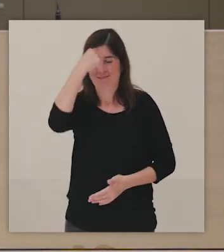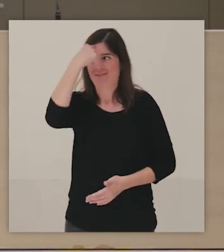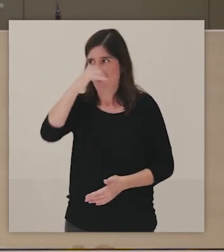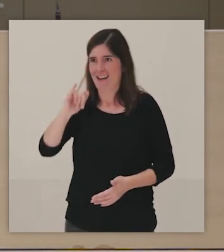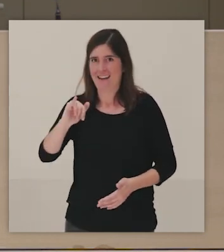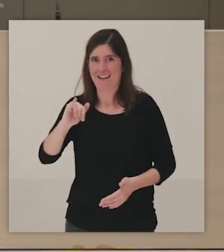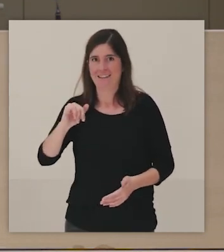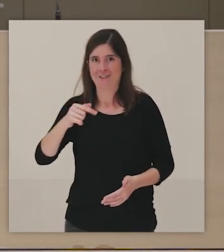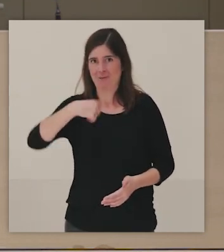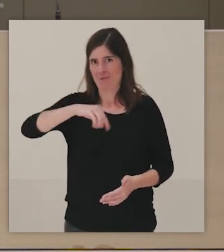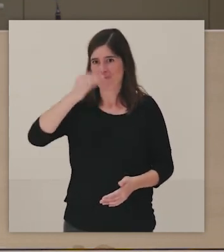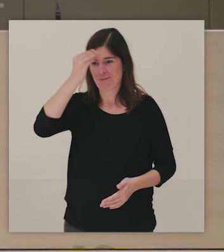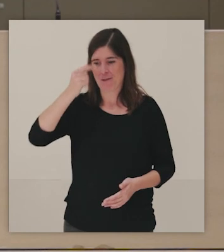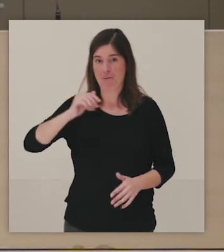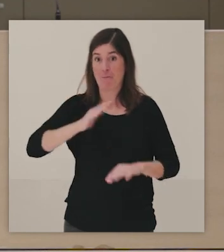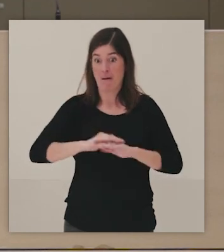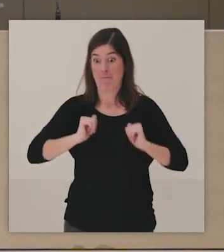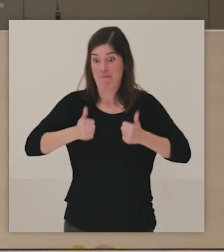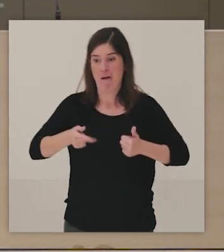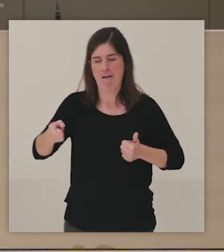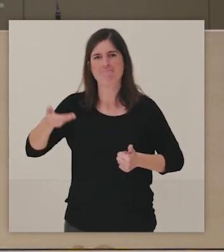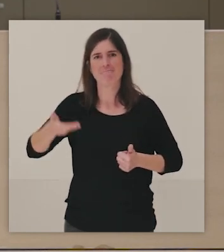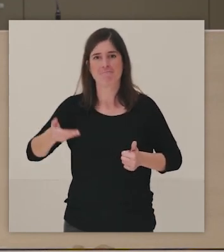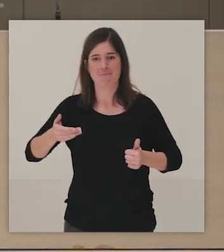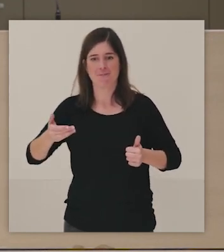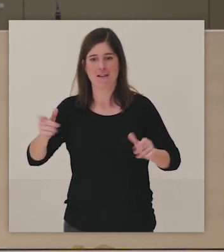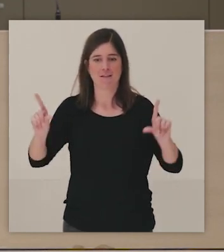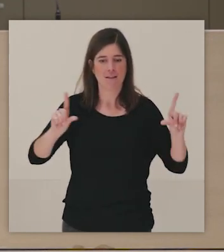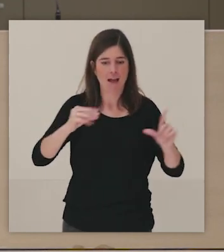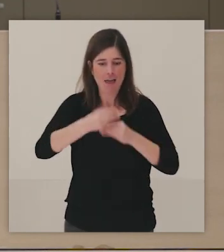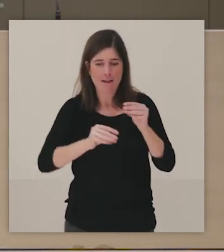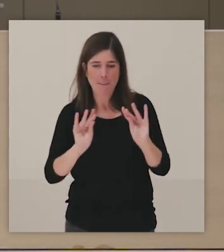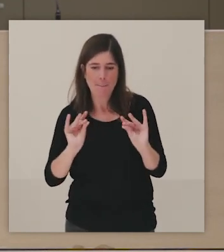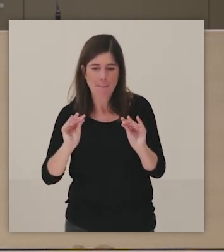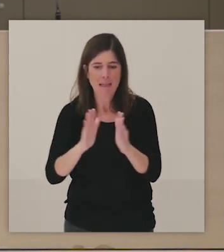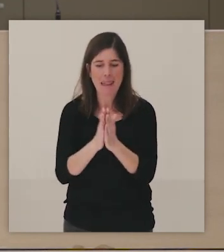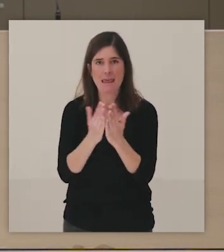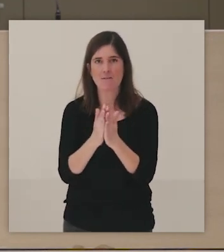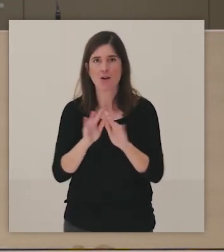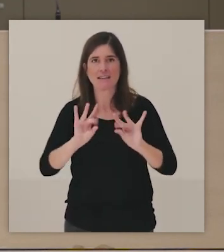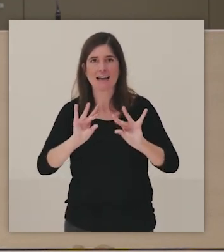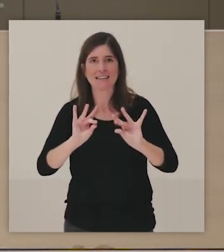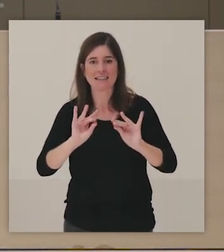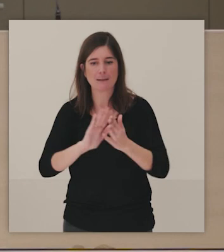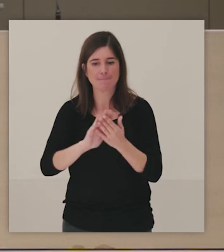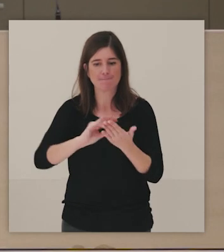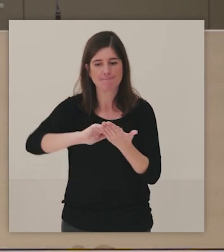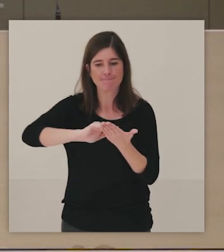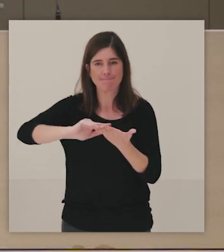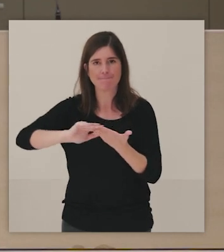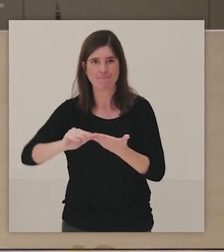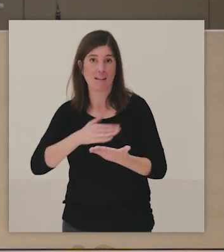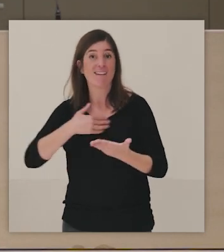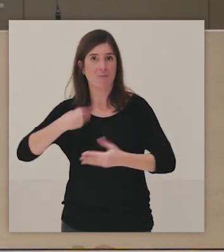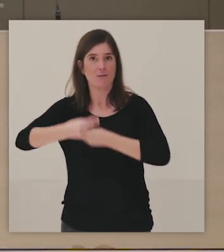Las Meninas y nos parecía una obra importante para empezar, la idea es seguir haciendo más libros táctiles a partir